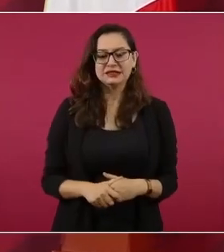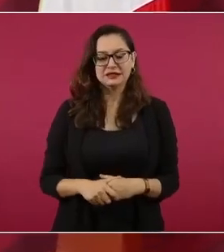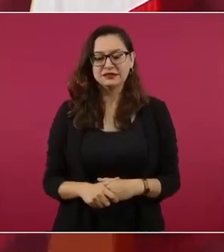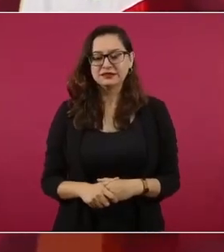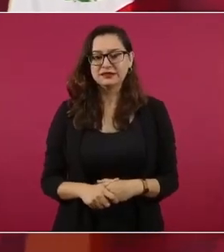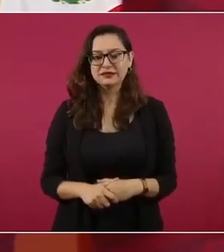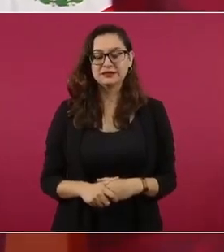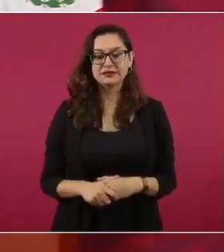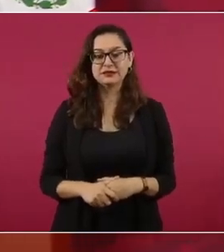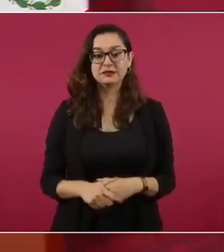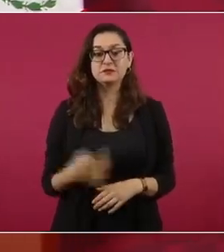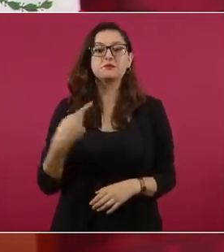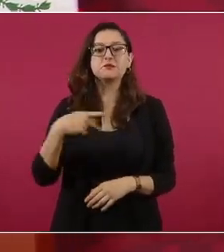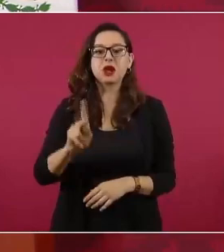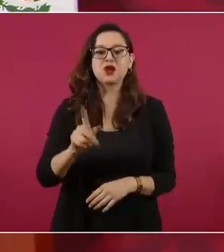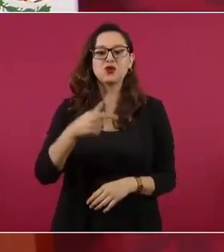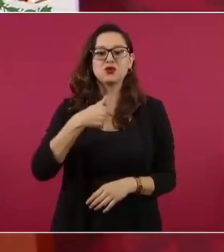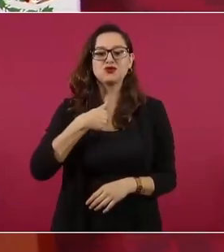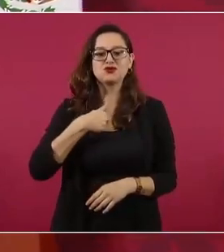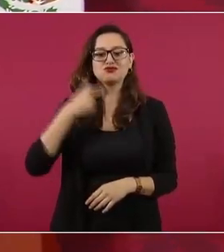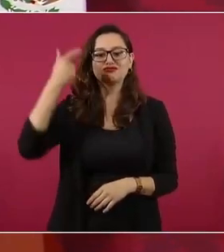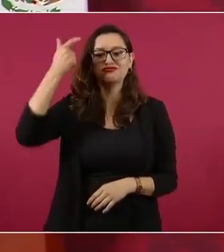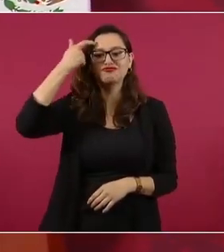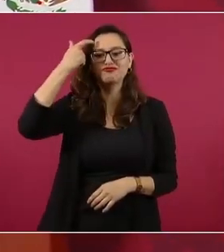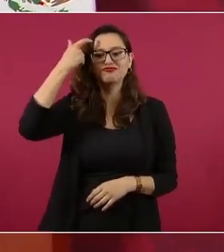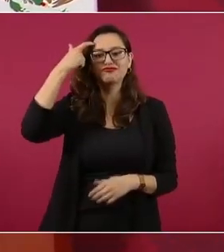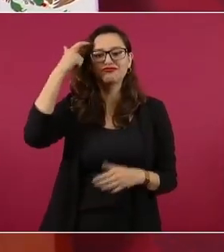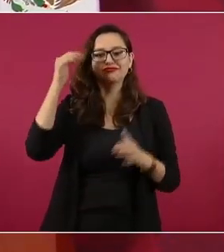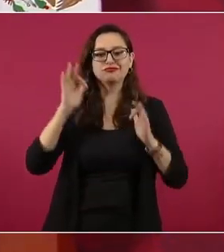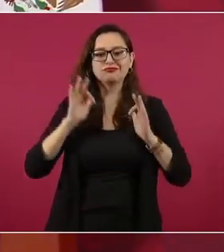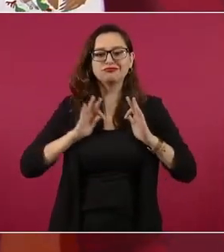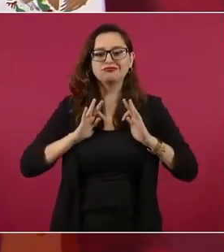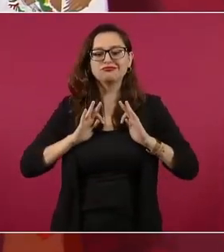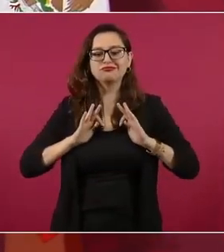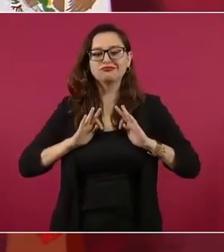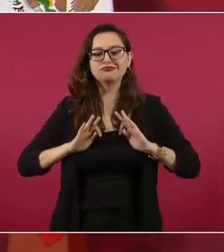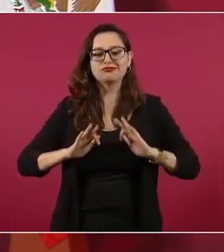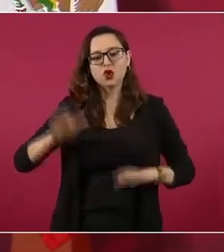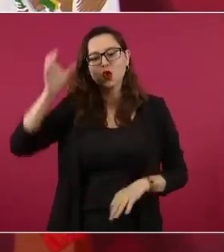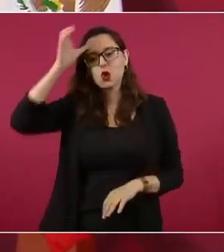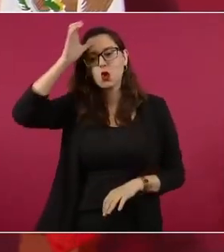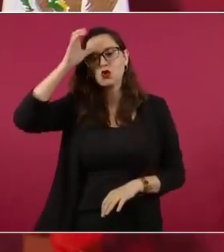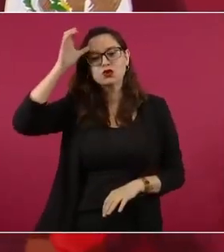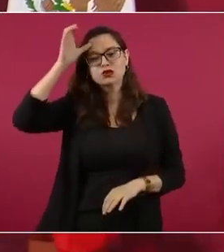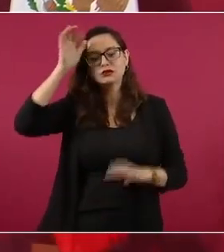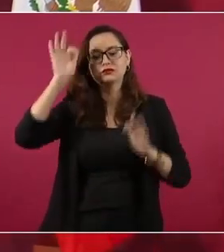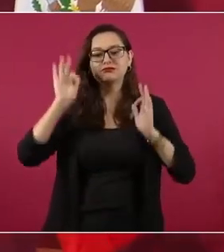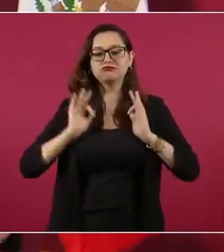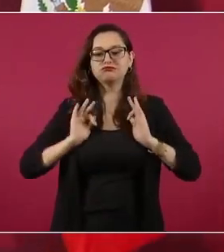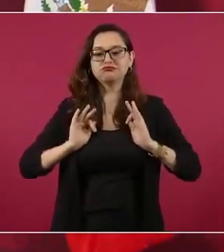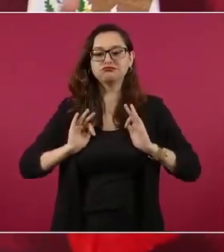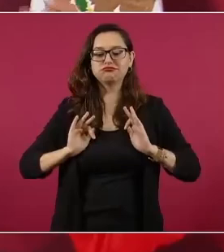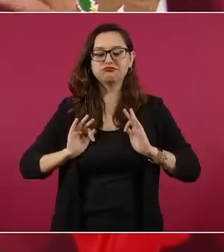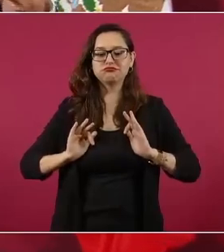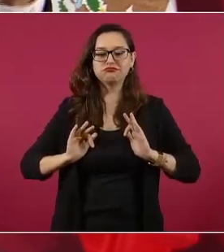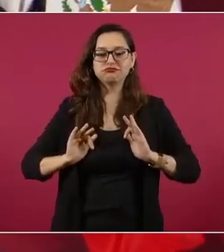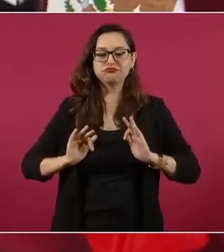Tenía mi conciencia tranquila y salí adelante, me